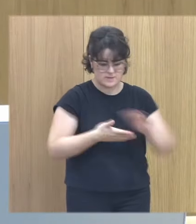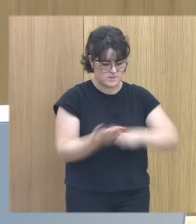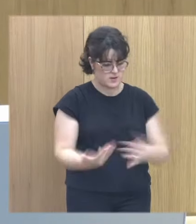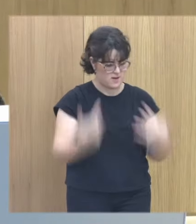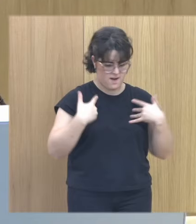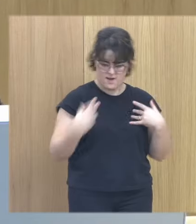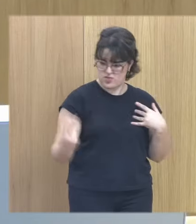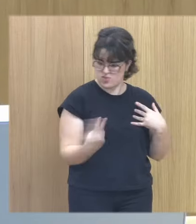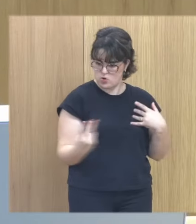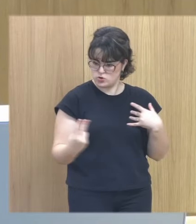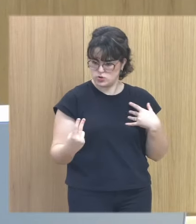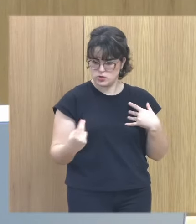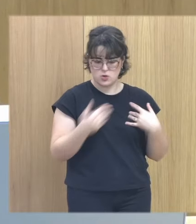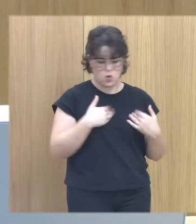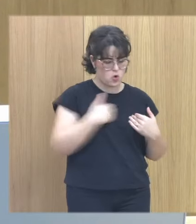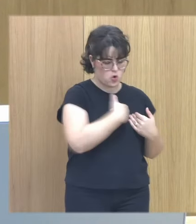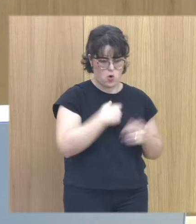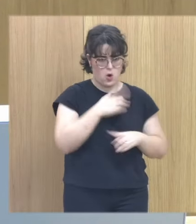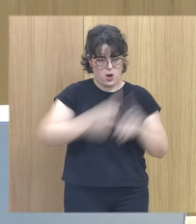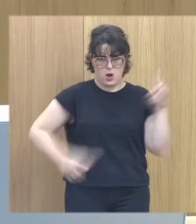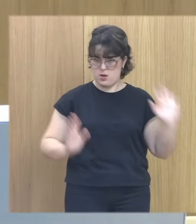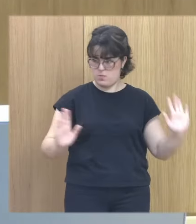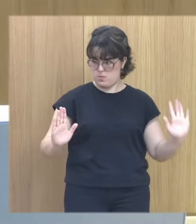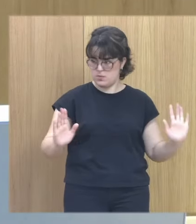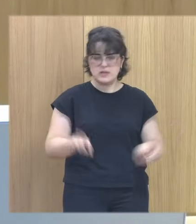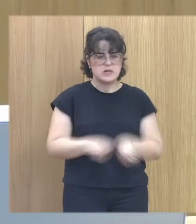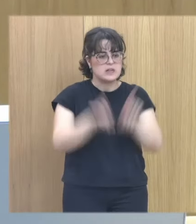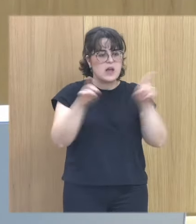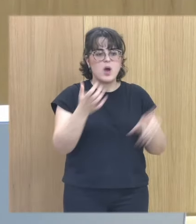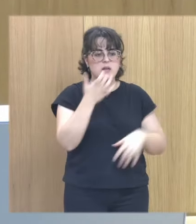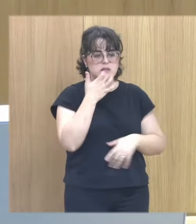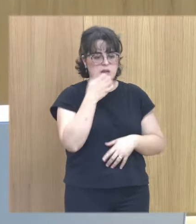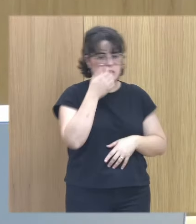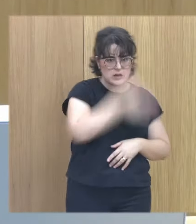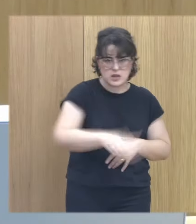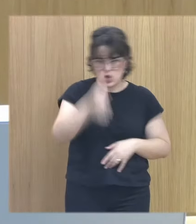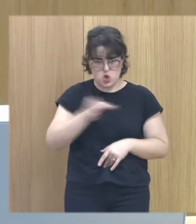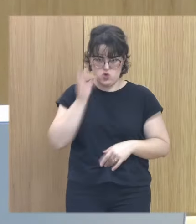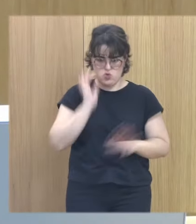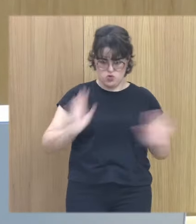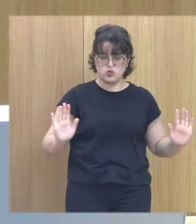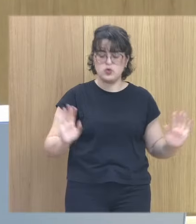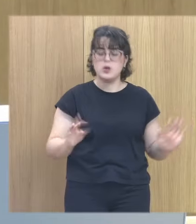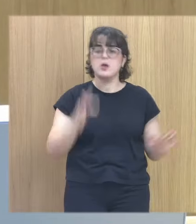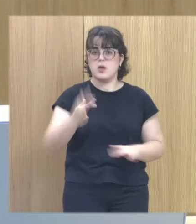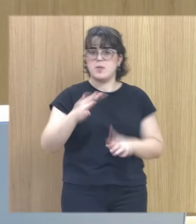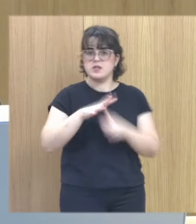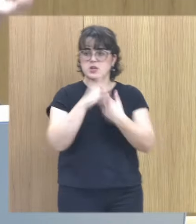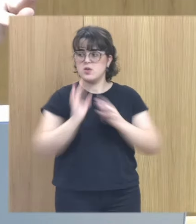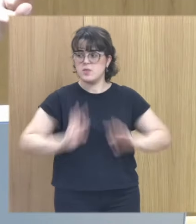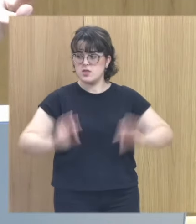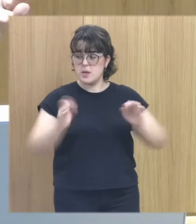y tienes que colocarte así y situarte así independientemente de que sean niños o niñas y el caso que yo he puesto de